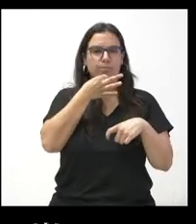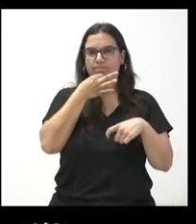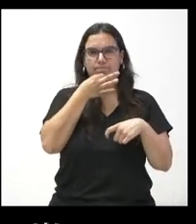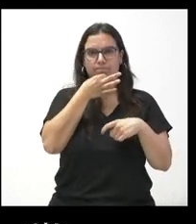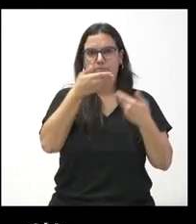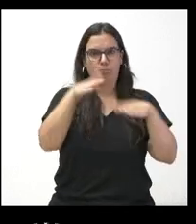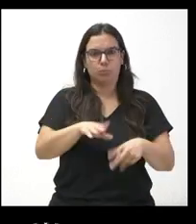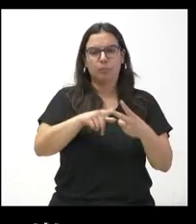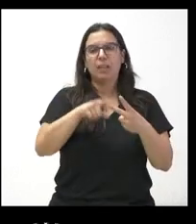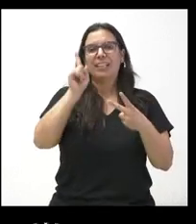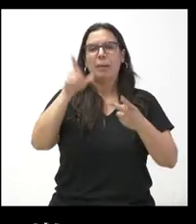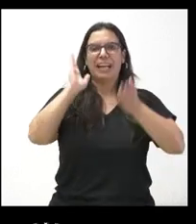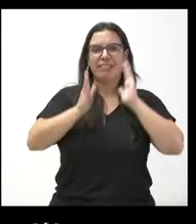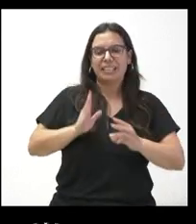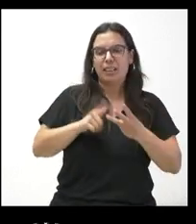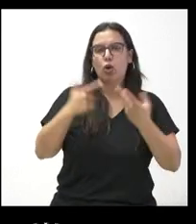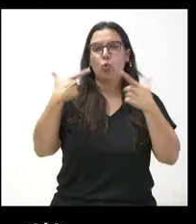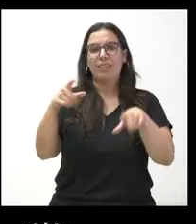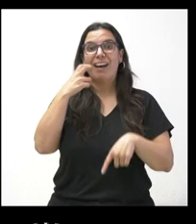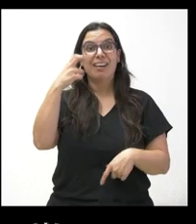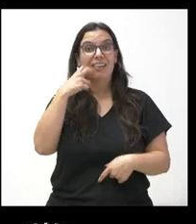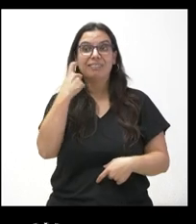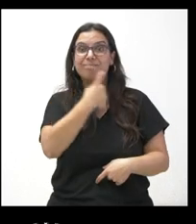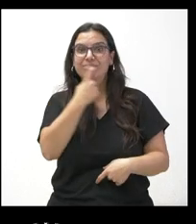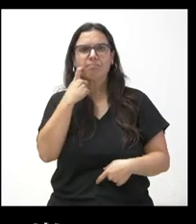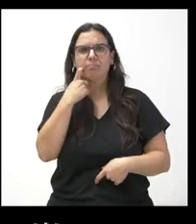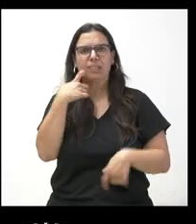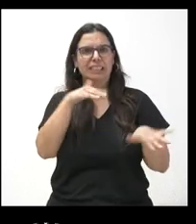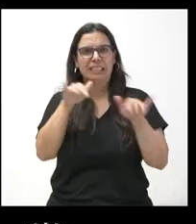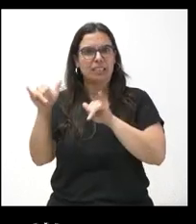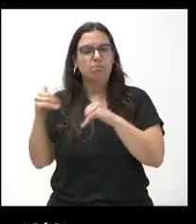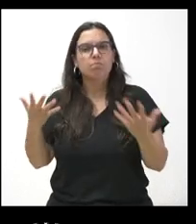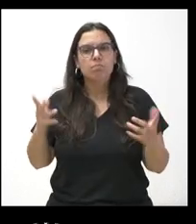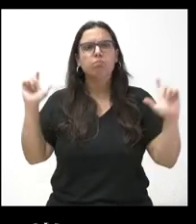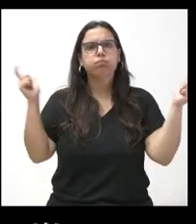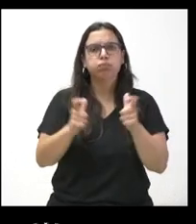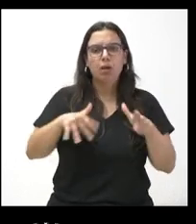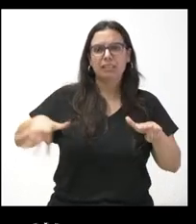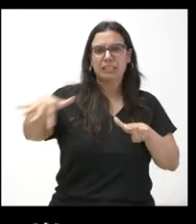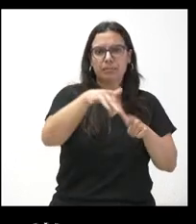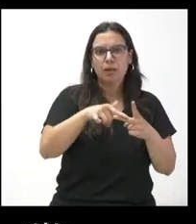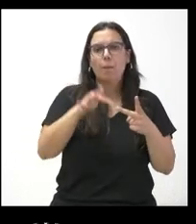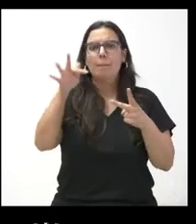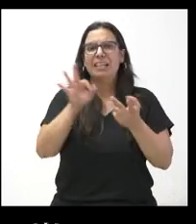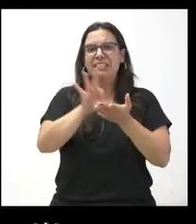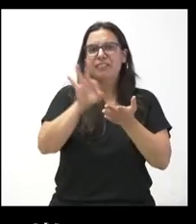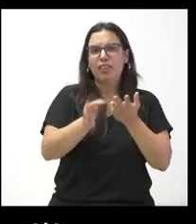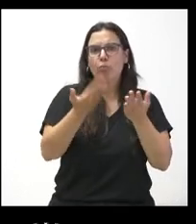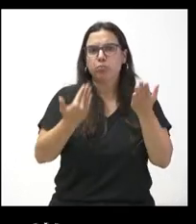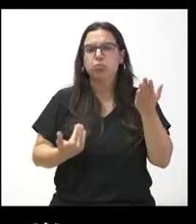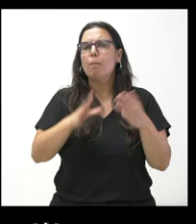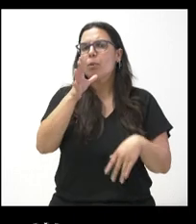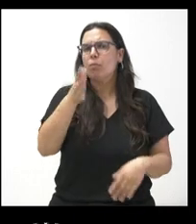servicios de rehabilitación y la unidad bucodental. ¿A qué se debe esta reducción tanto de la superficie edificable como en los servicios